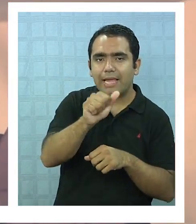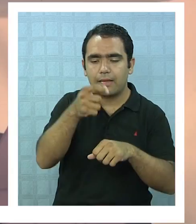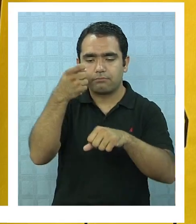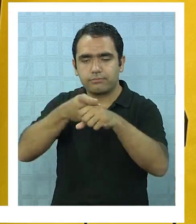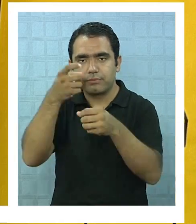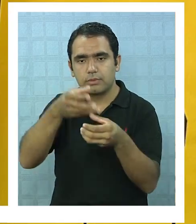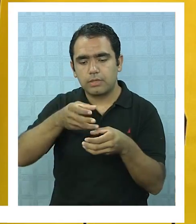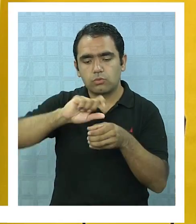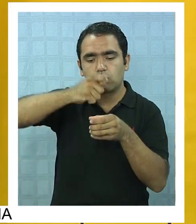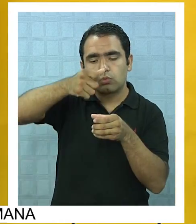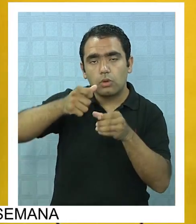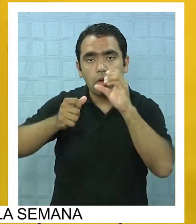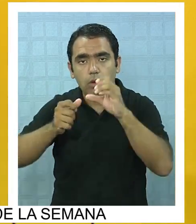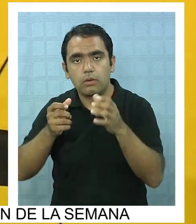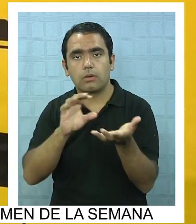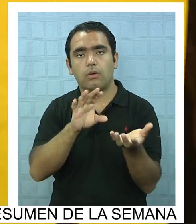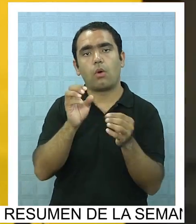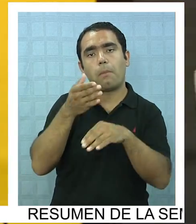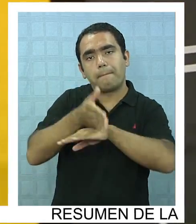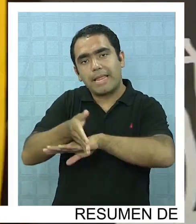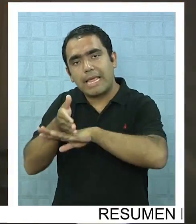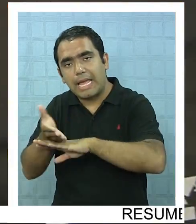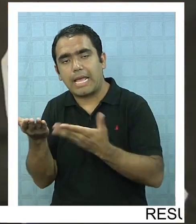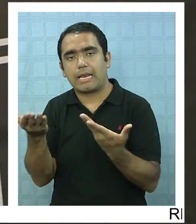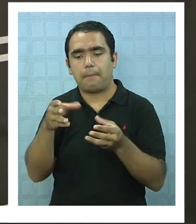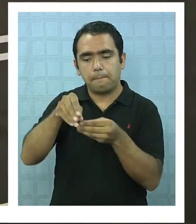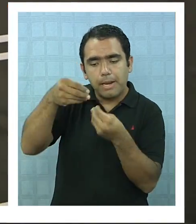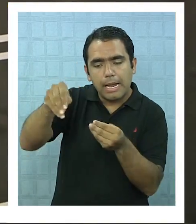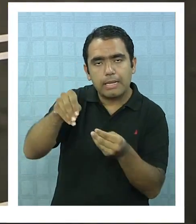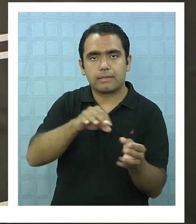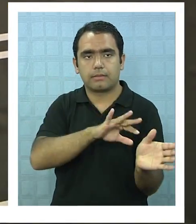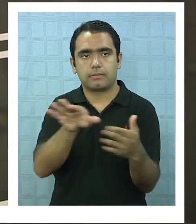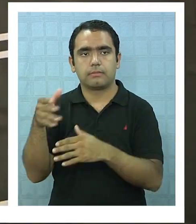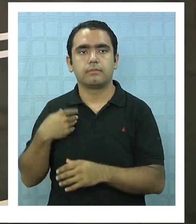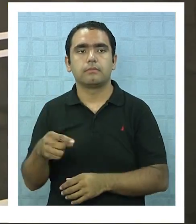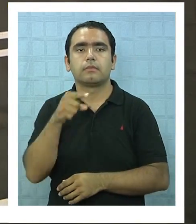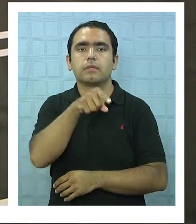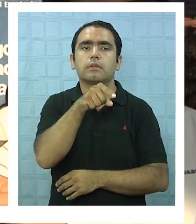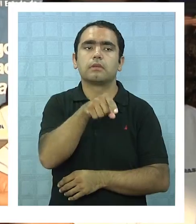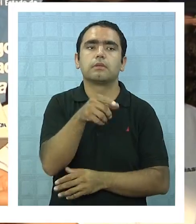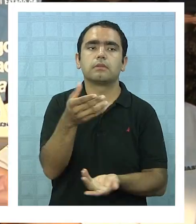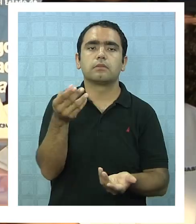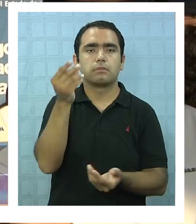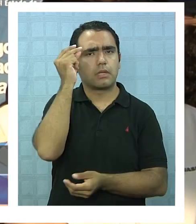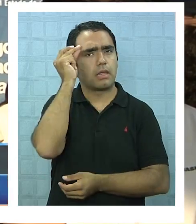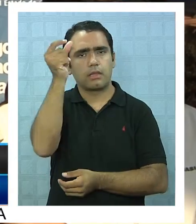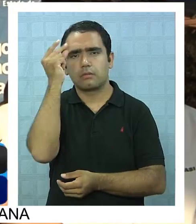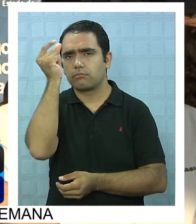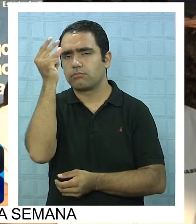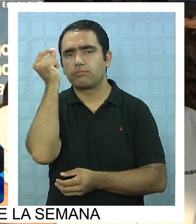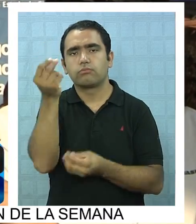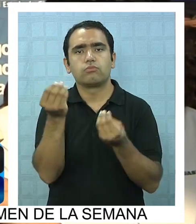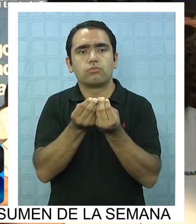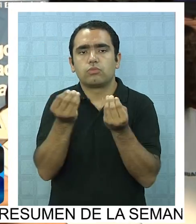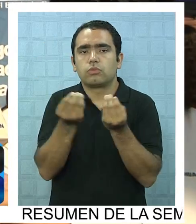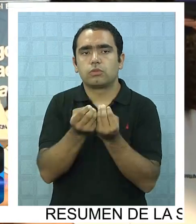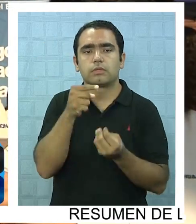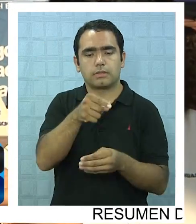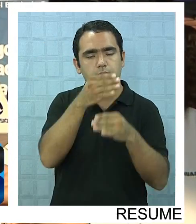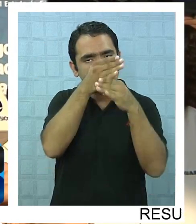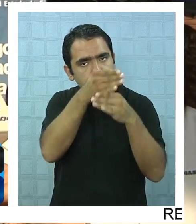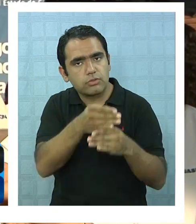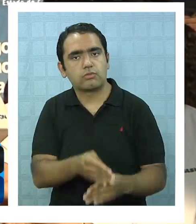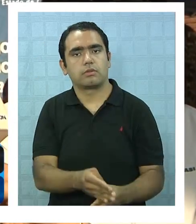capacitación a la comunidad, el uso de aguas grises, en fin, un sinnúmero de iniciativas que van en pro de la